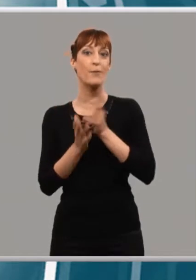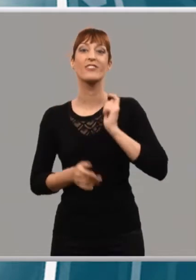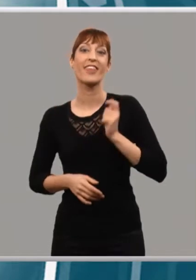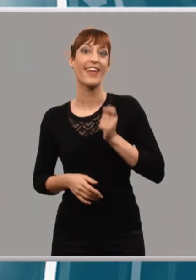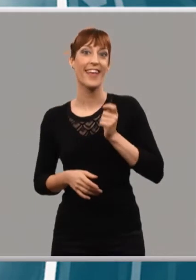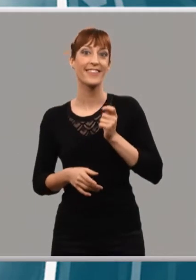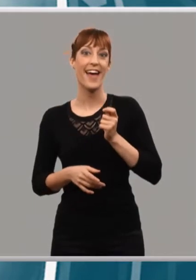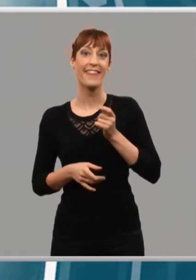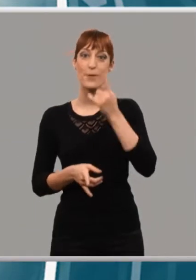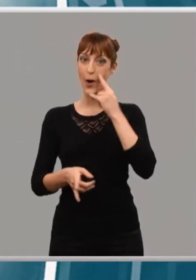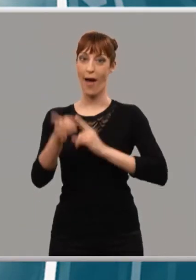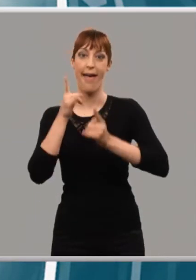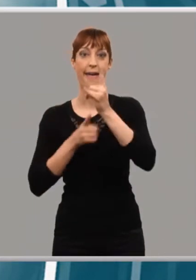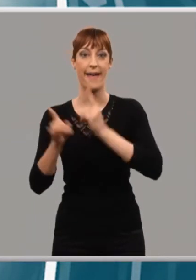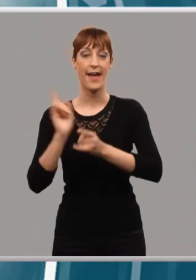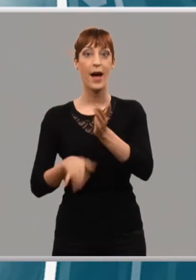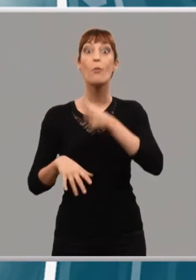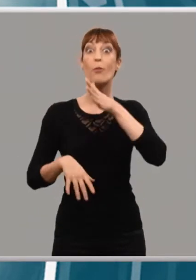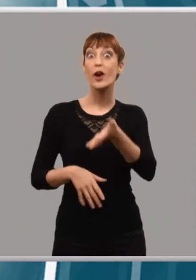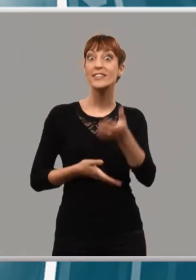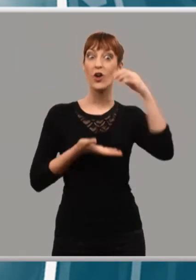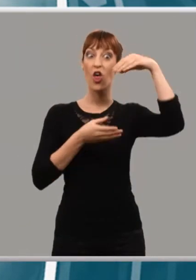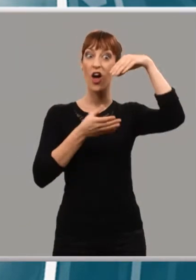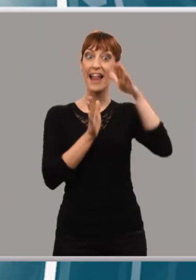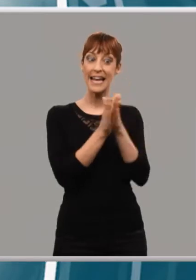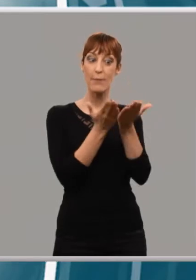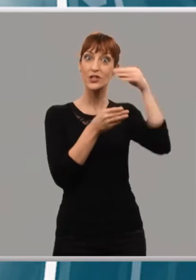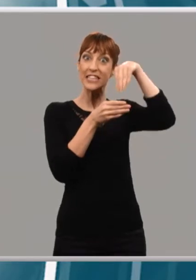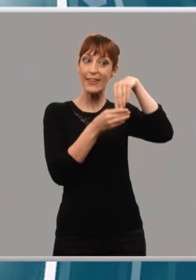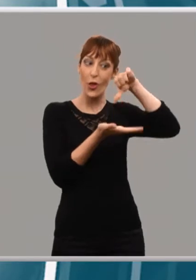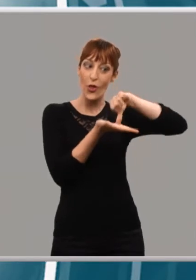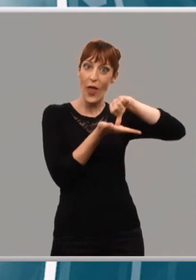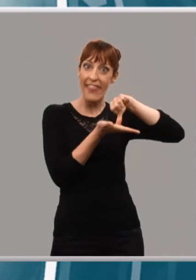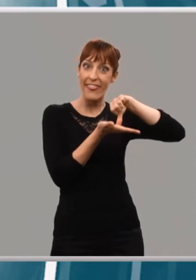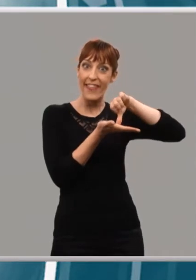comprobar cómo las ciudades están en los libros y los libros en la ciudad.